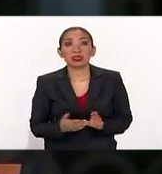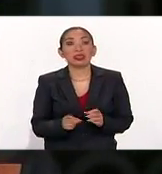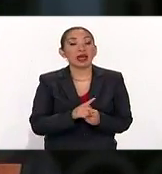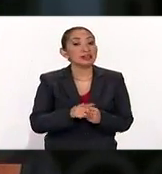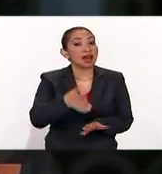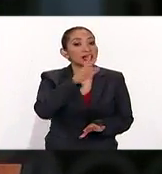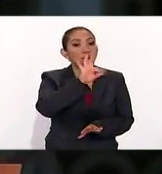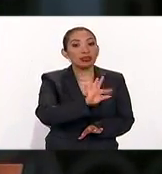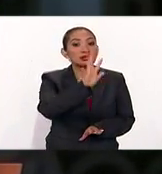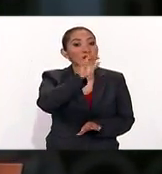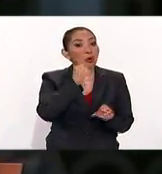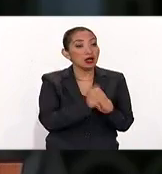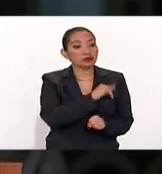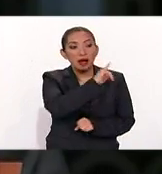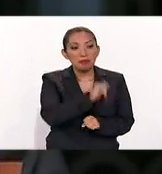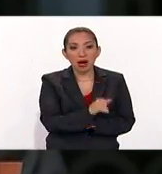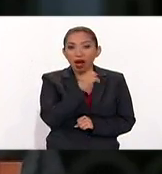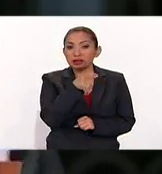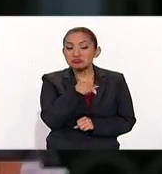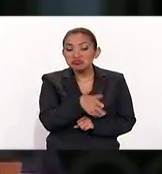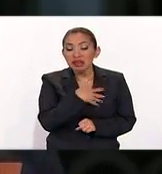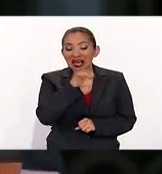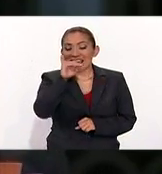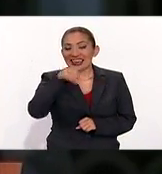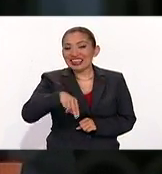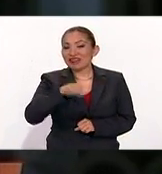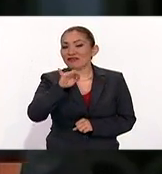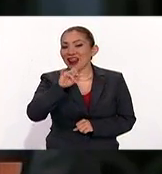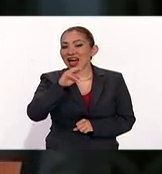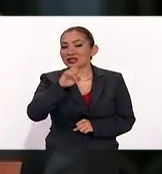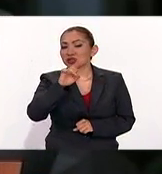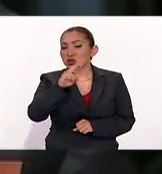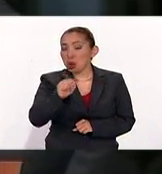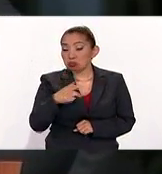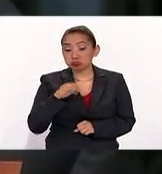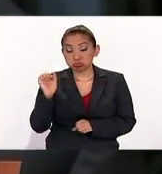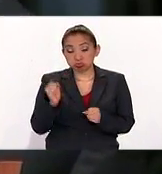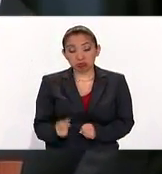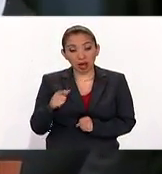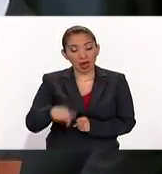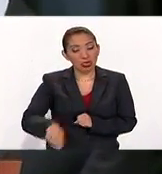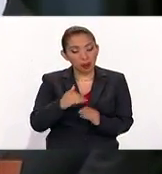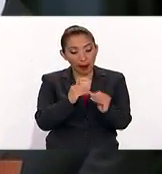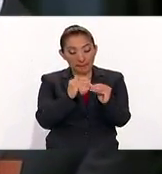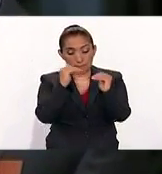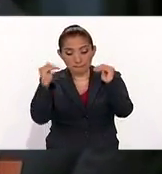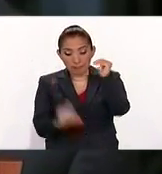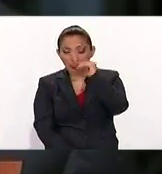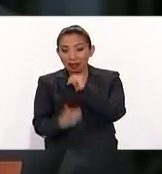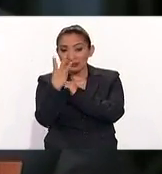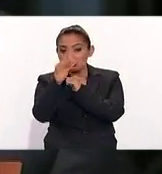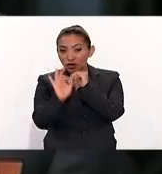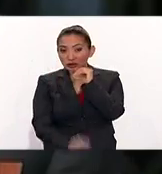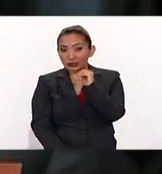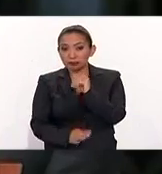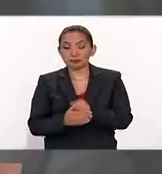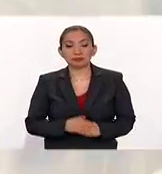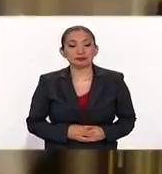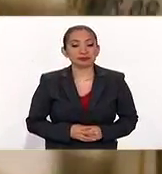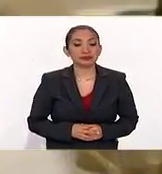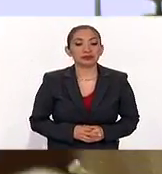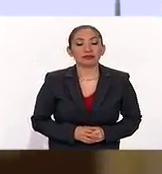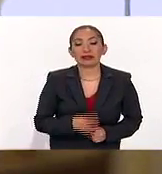hace 45 años, al tener una inflación que seguramente será de menos del 3%.